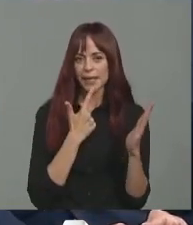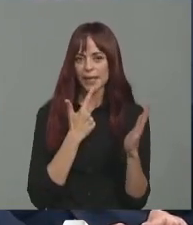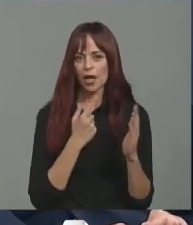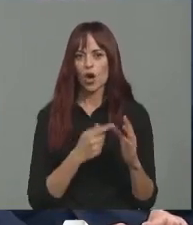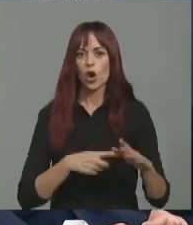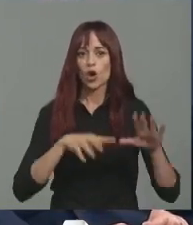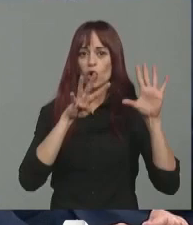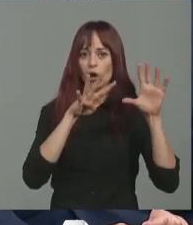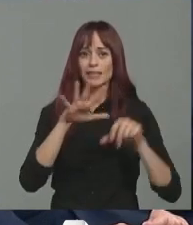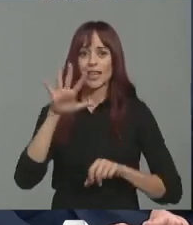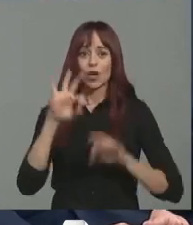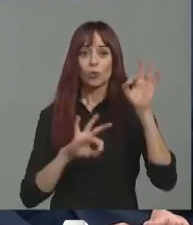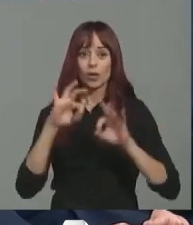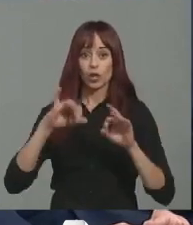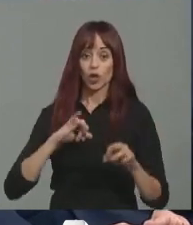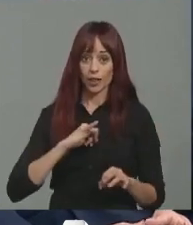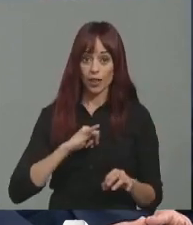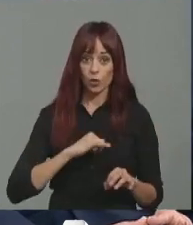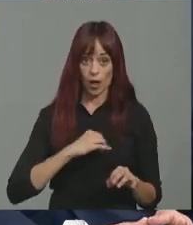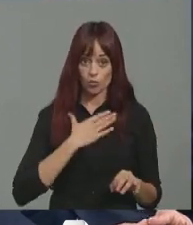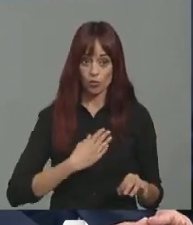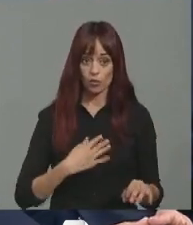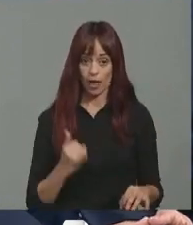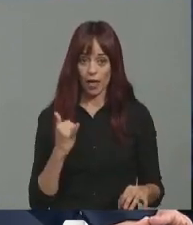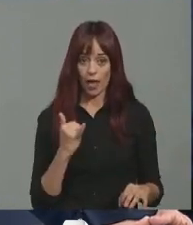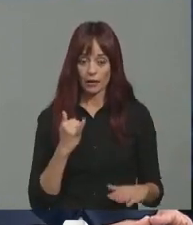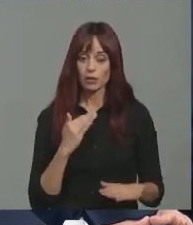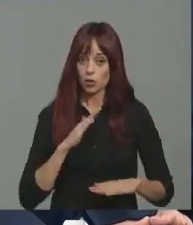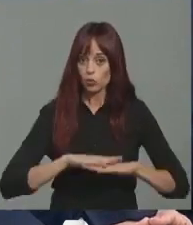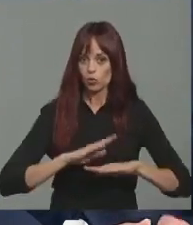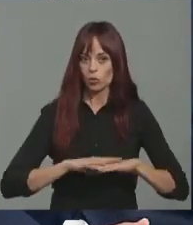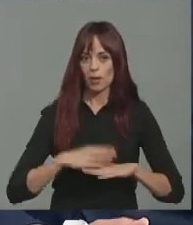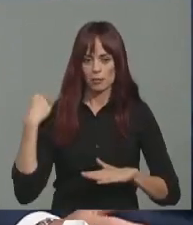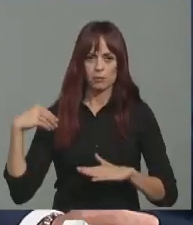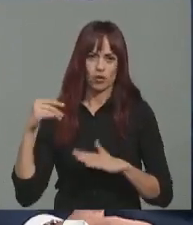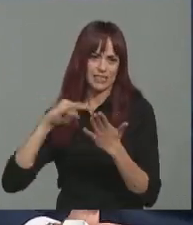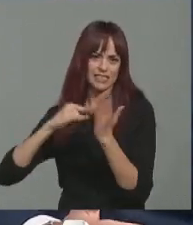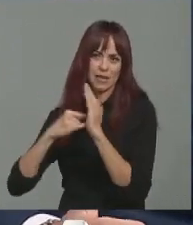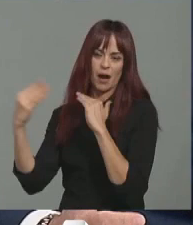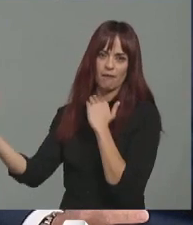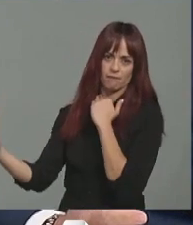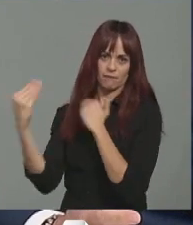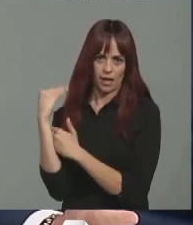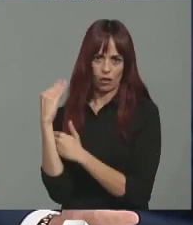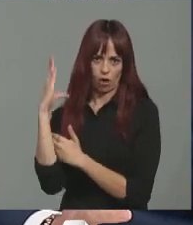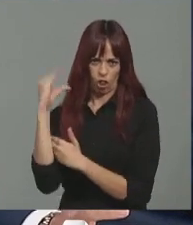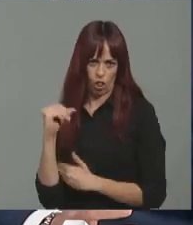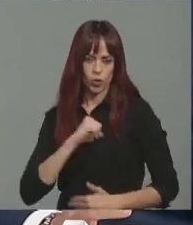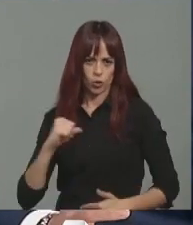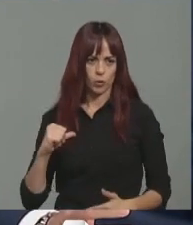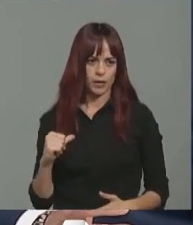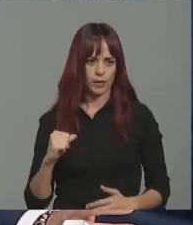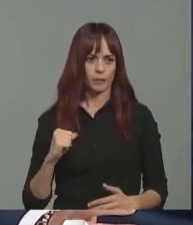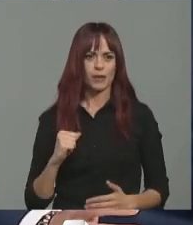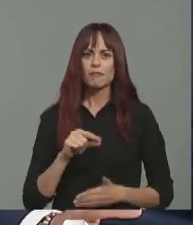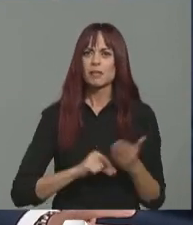más del 95% de la deuda que tiene la región de Murcia a día de hoy se debe a ese sistema de financiación autonómica firmado